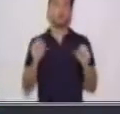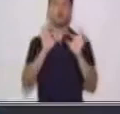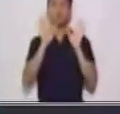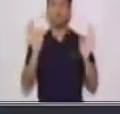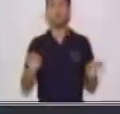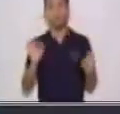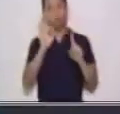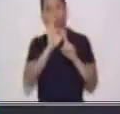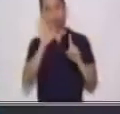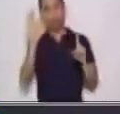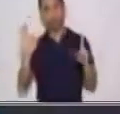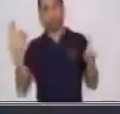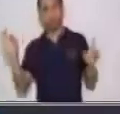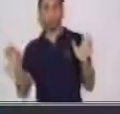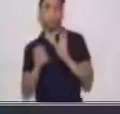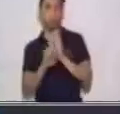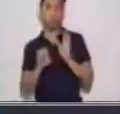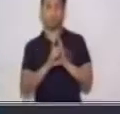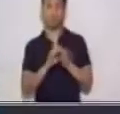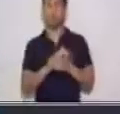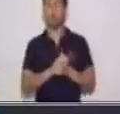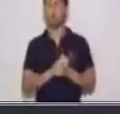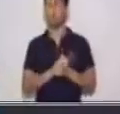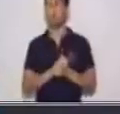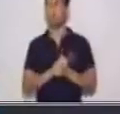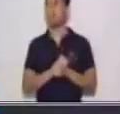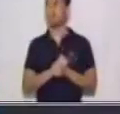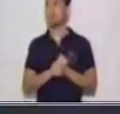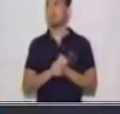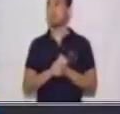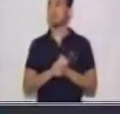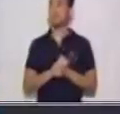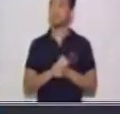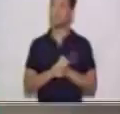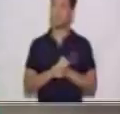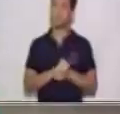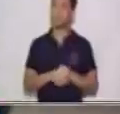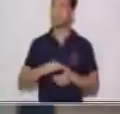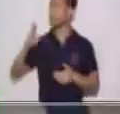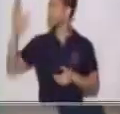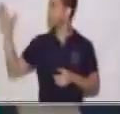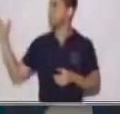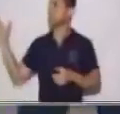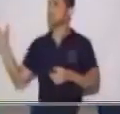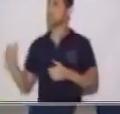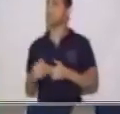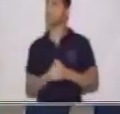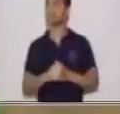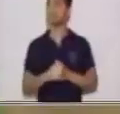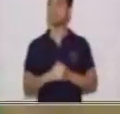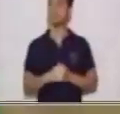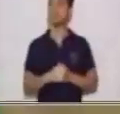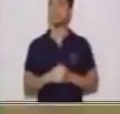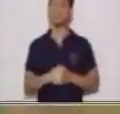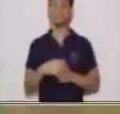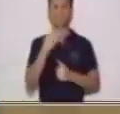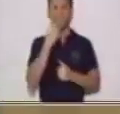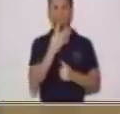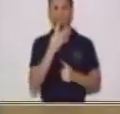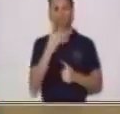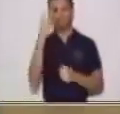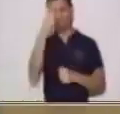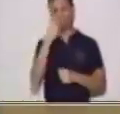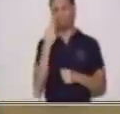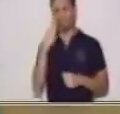Por ejemplo, tenemos acá, en esta parte de acá, dice, cuando estamos molestos